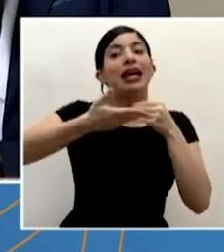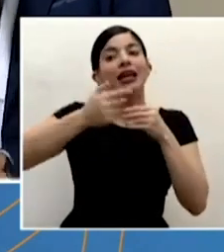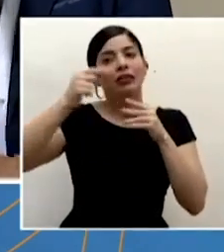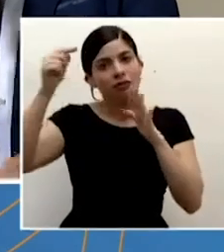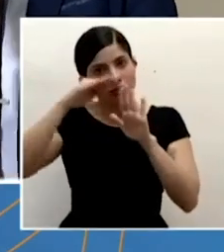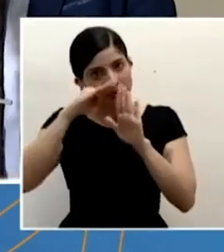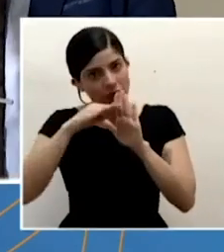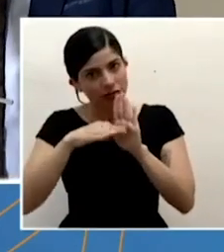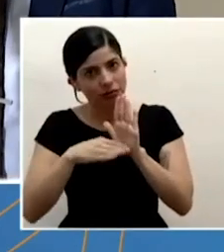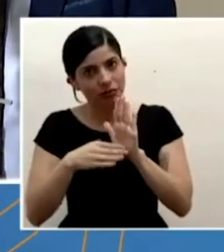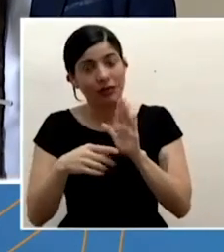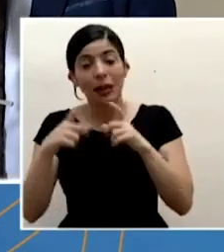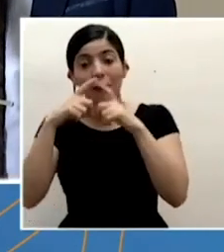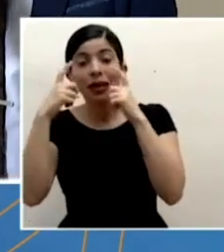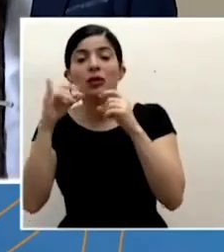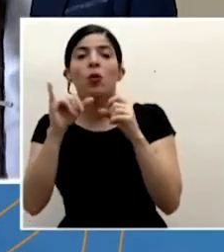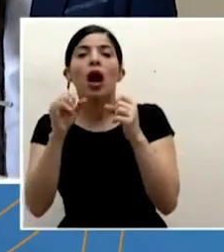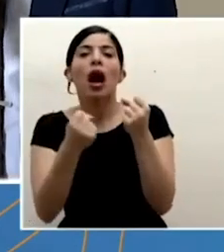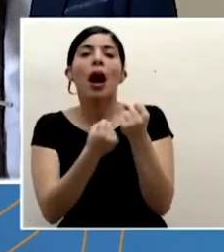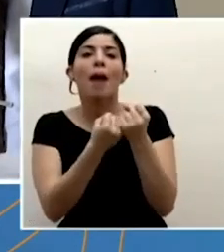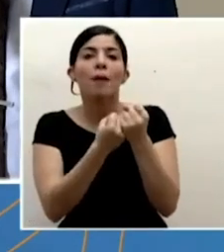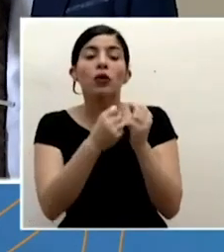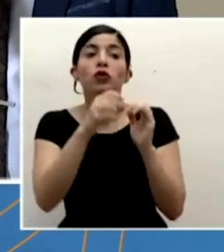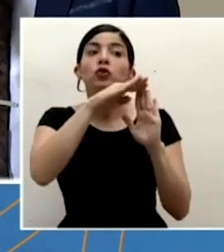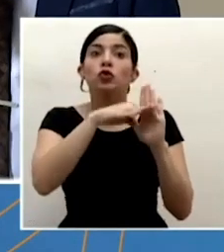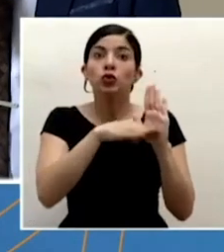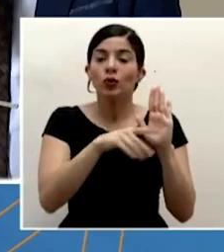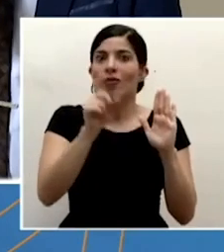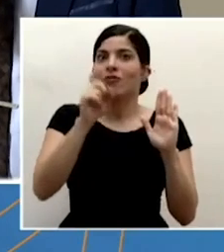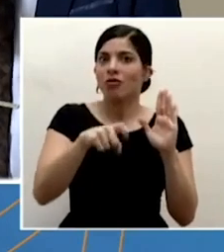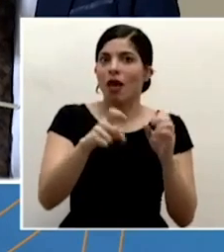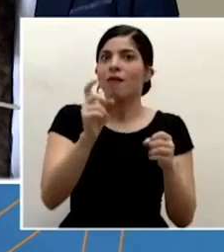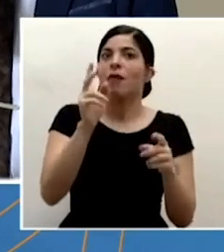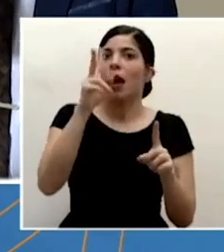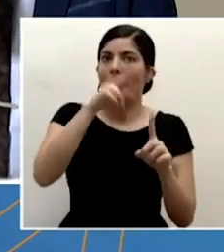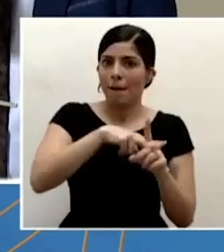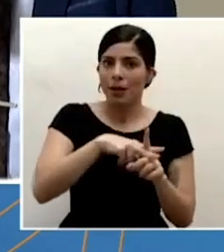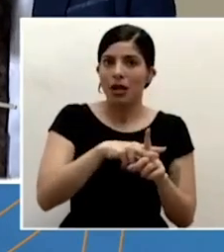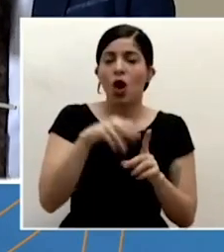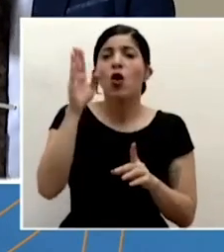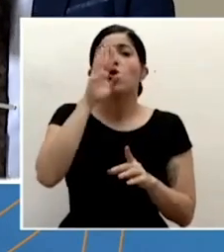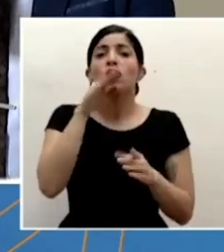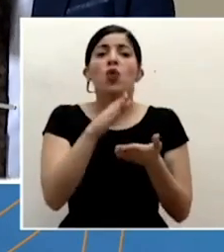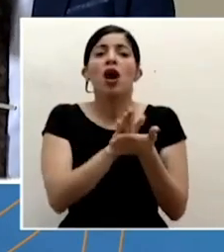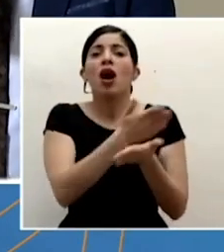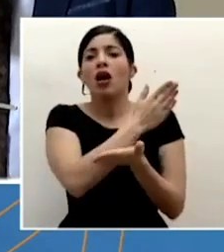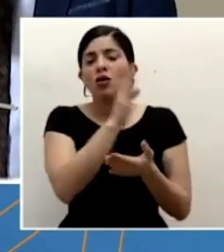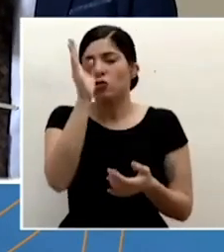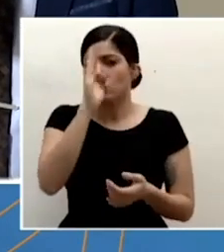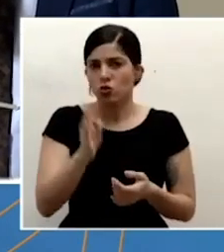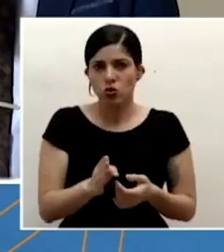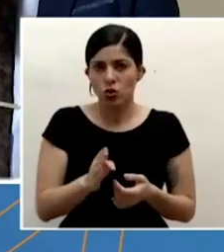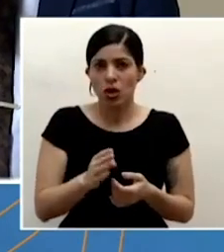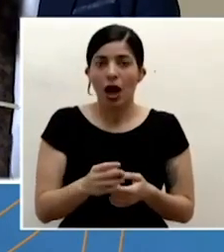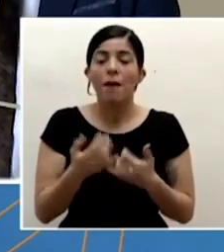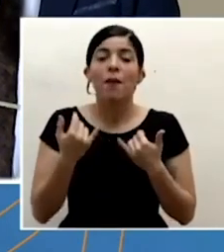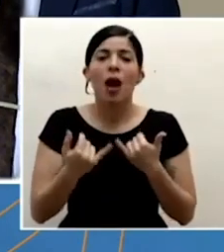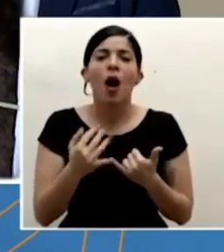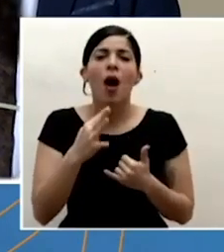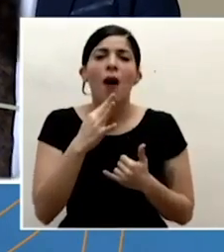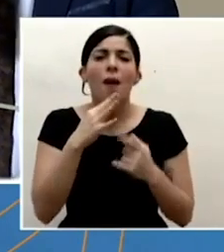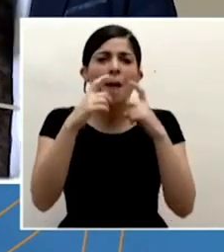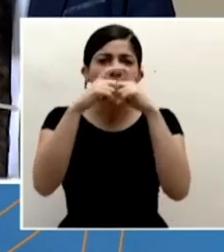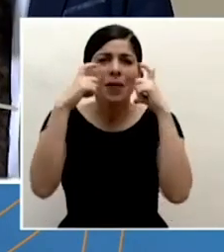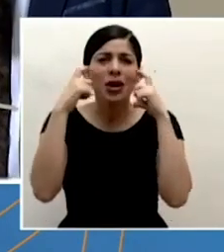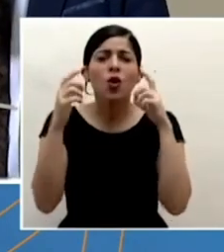apoya las demás y nunca reemplazarlas. Vamos a hablar de cómo se usa la